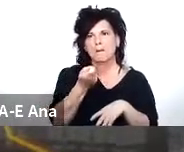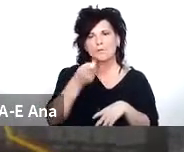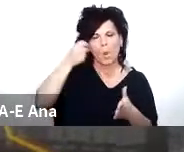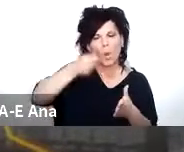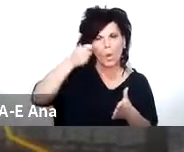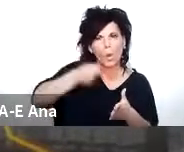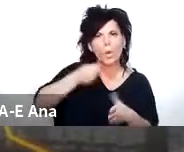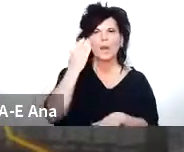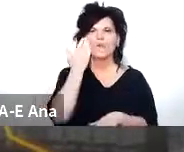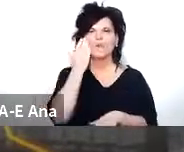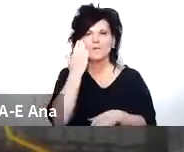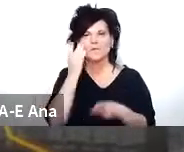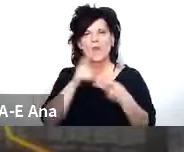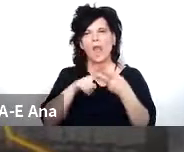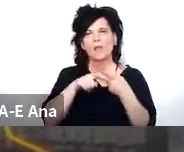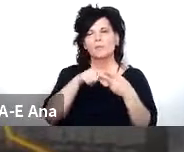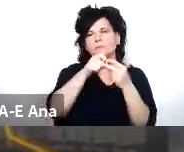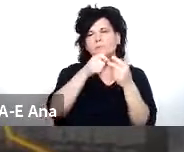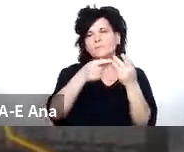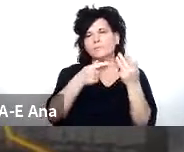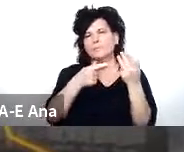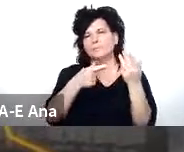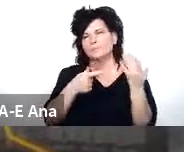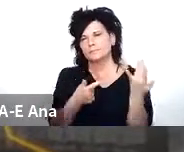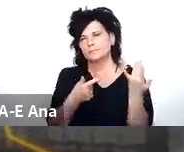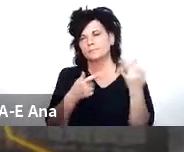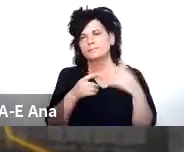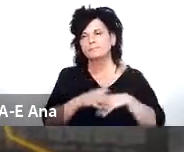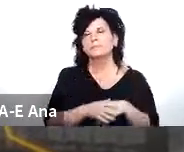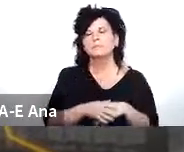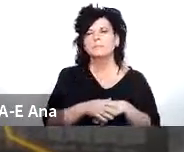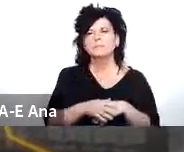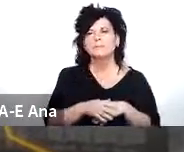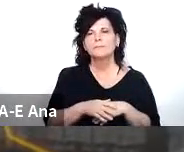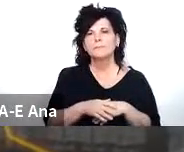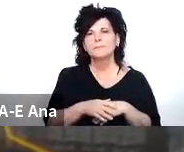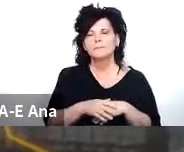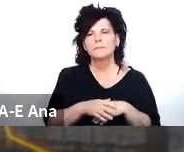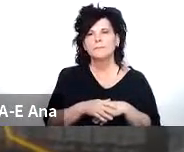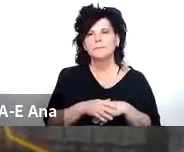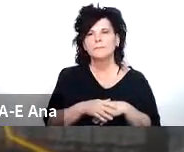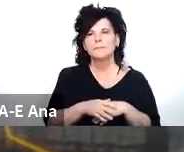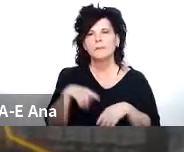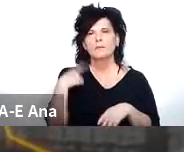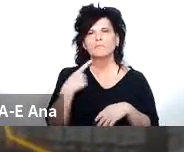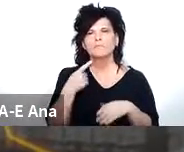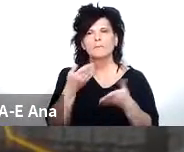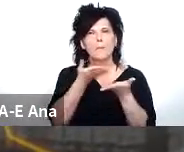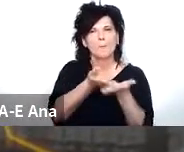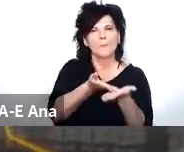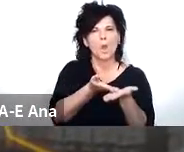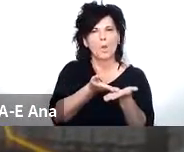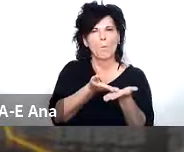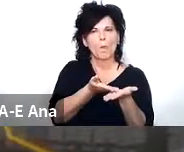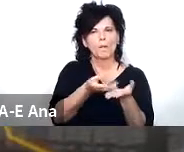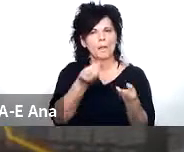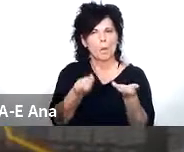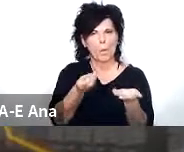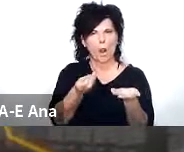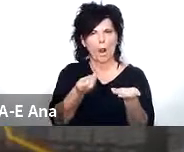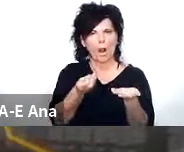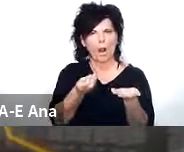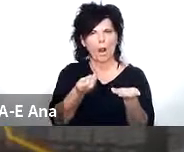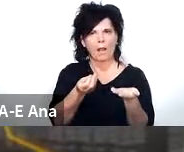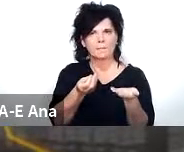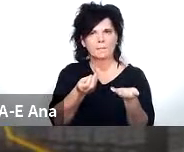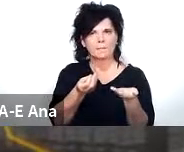y otros jugadores de relevancia de ese estilo nuestra propuesta en ese sentido es buscar tener